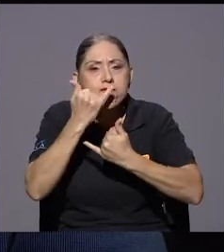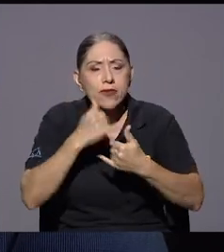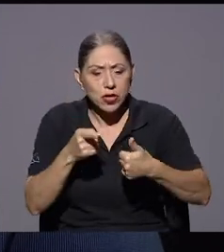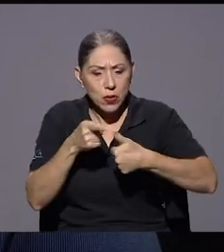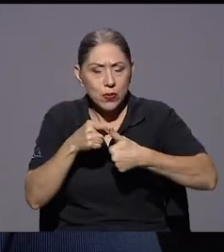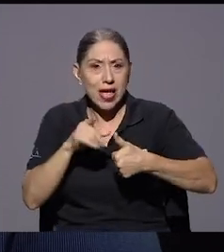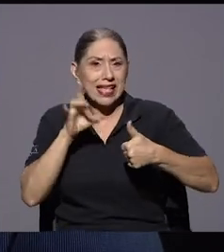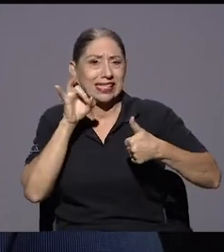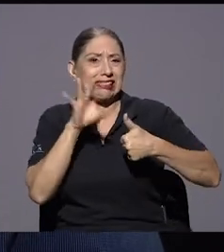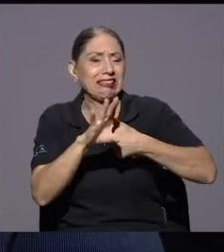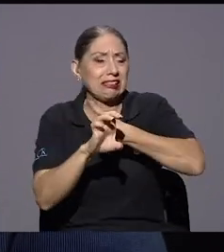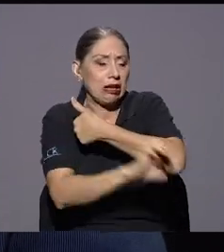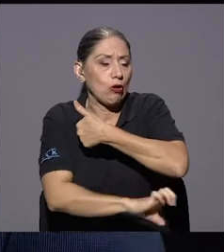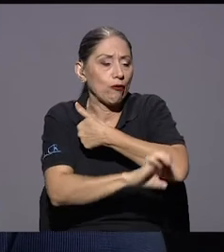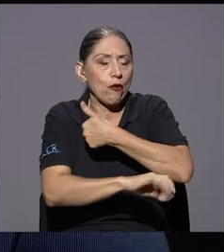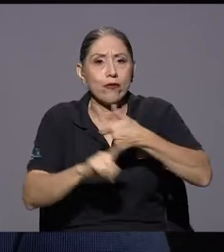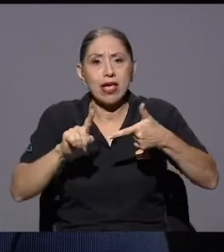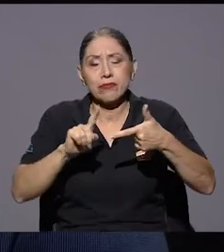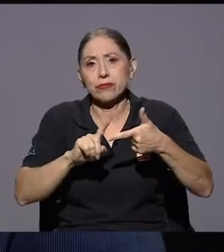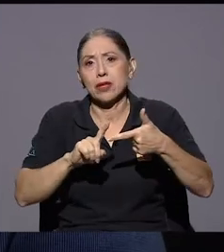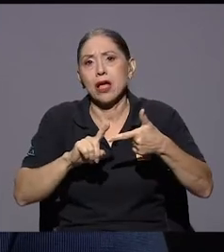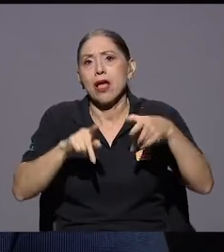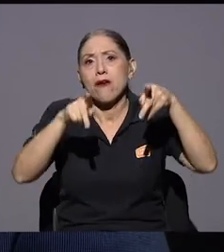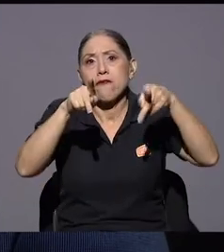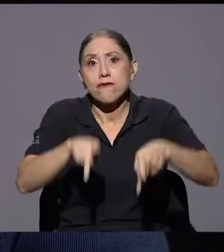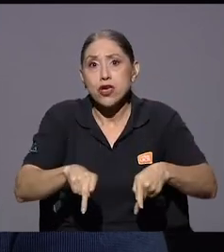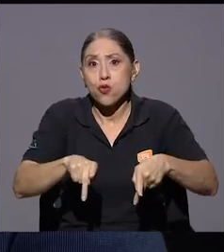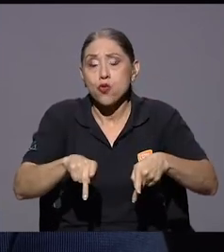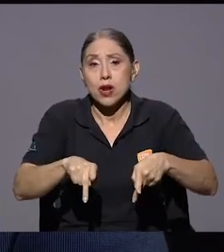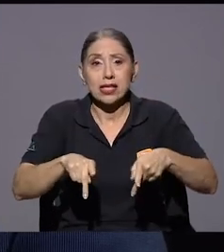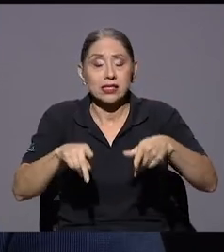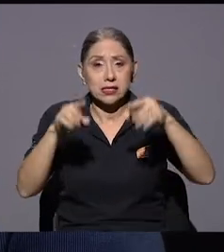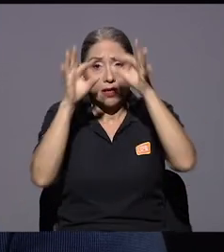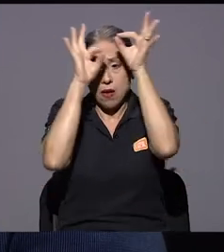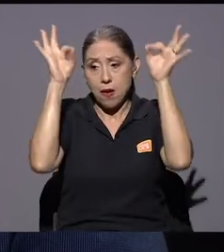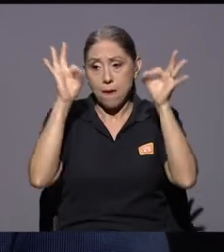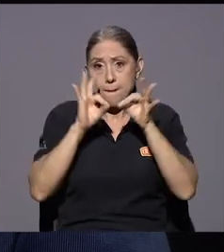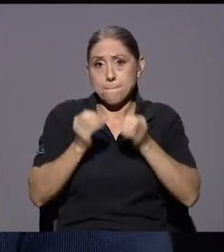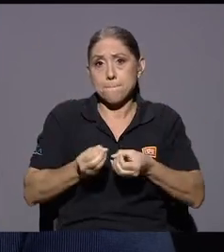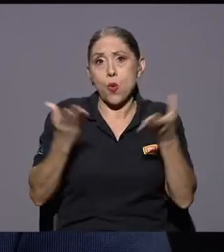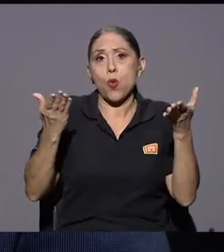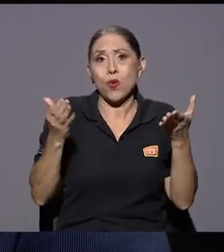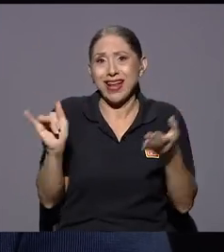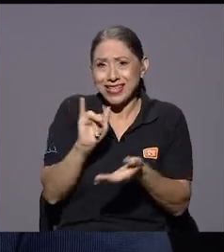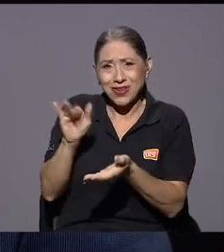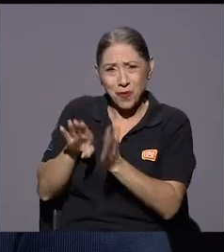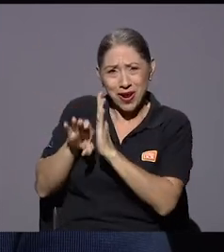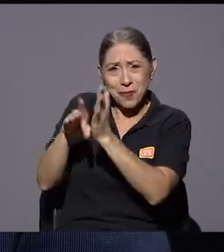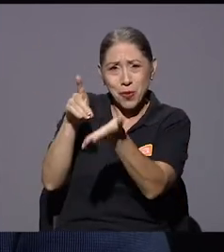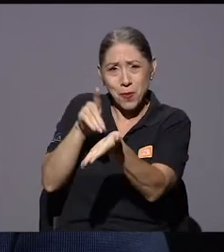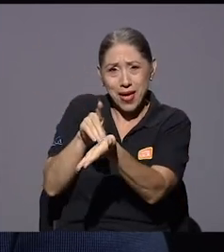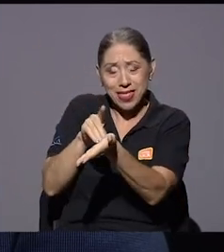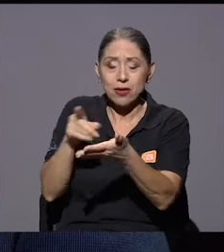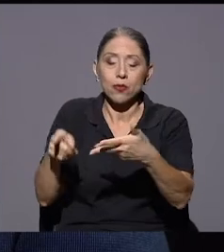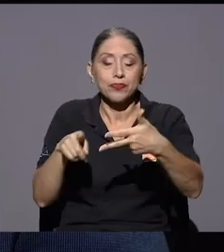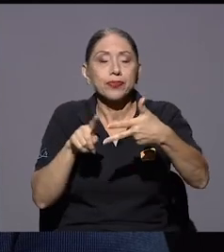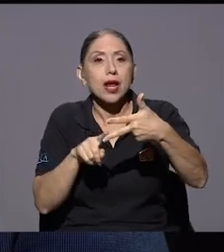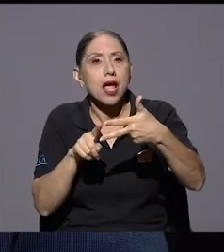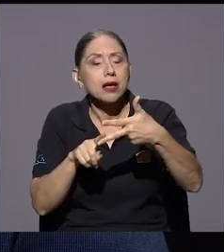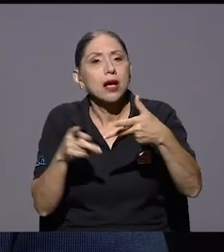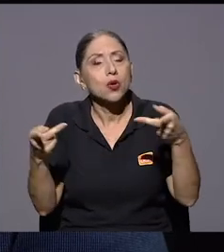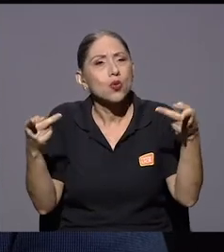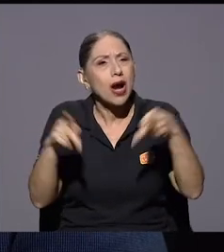xenofobia el tema de figuras públicas como este médico que te digo y yo creo que hay un hay un caso muy